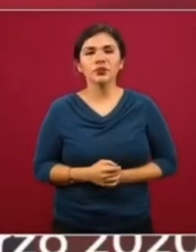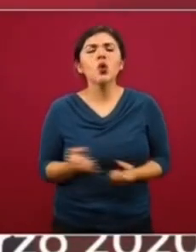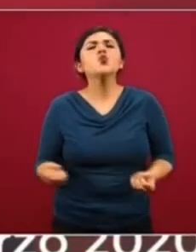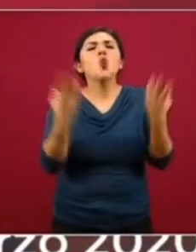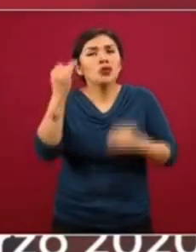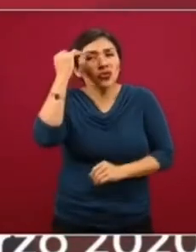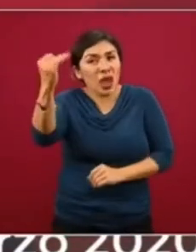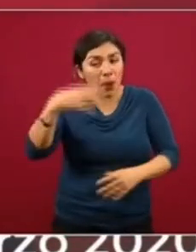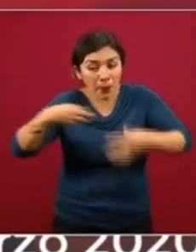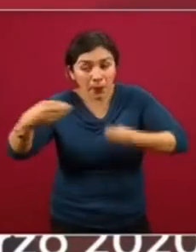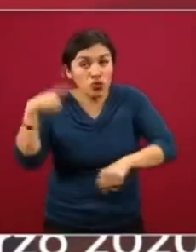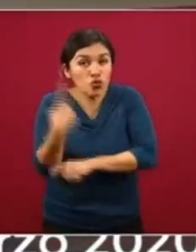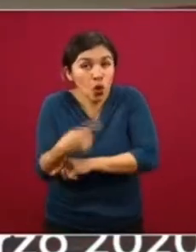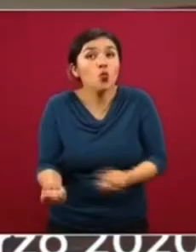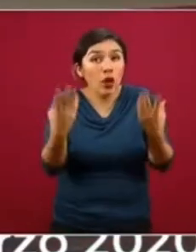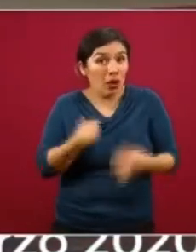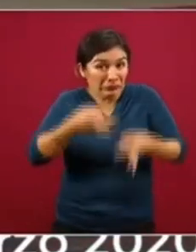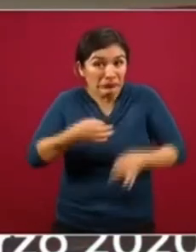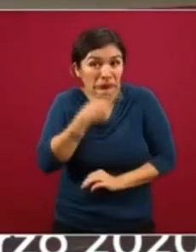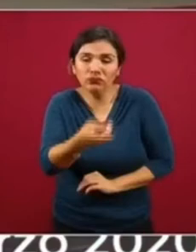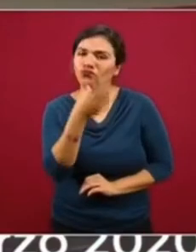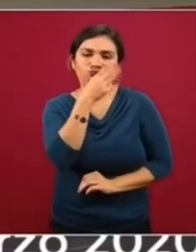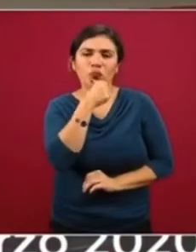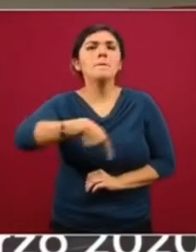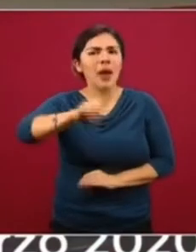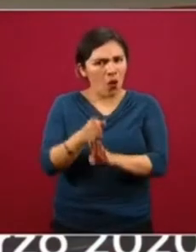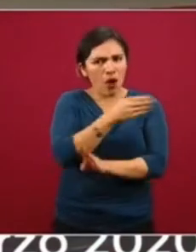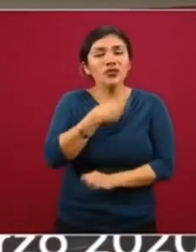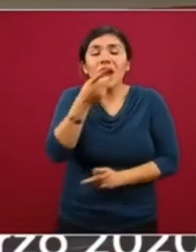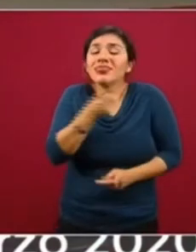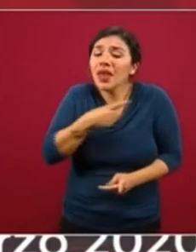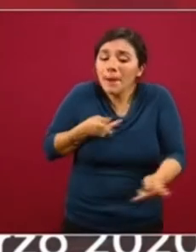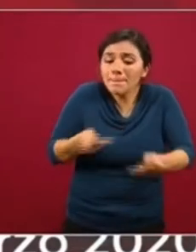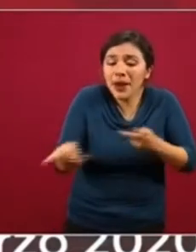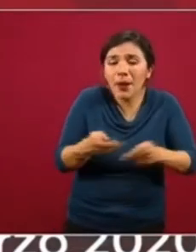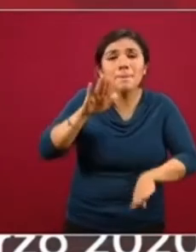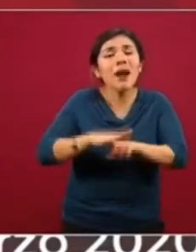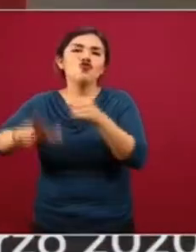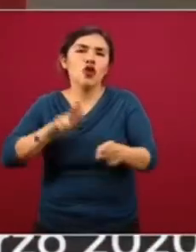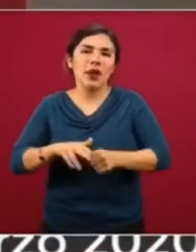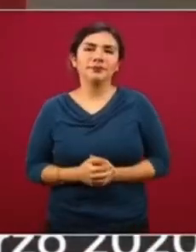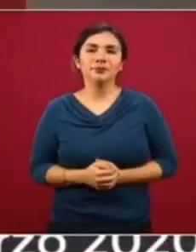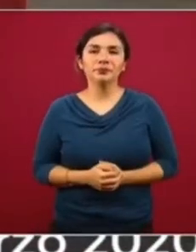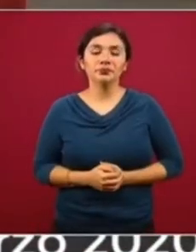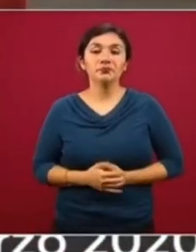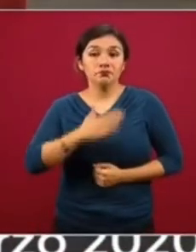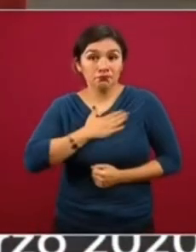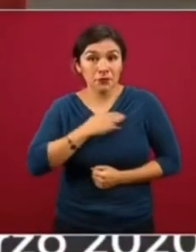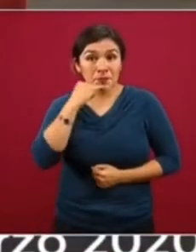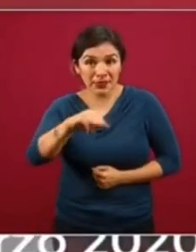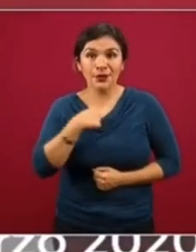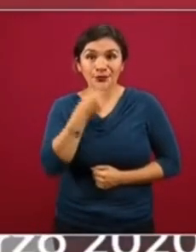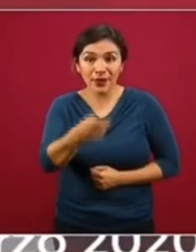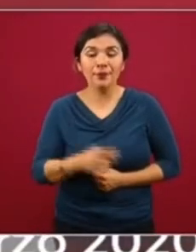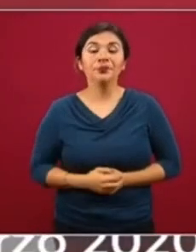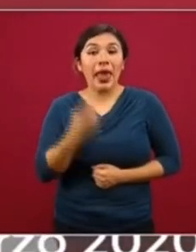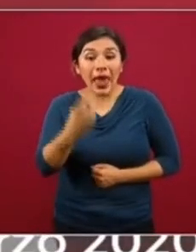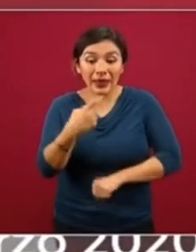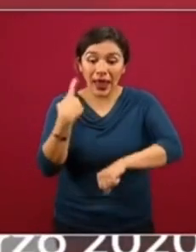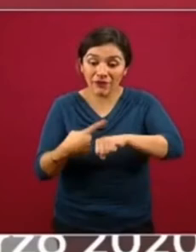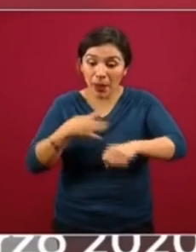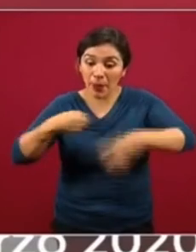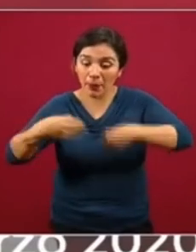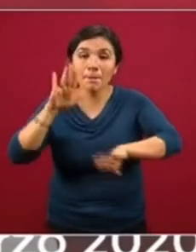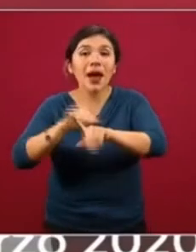epidemia? Eso no es posible predecirlo con exactitud, pero sí hemos dicho desde el inicio que hay que prepararnos para una epidemia larga. El mensaje es que lo hemos dicho, esta va a ser una